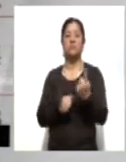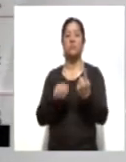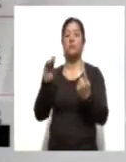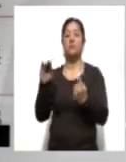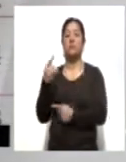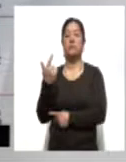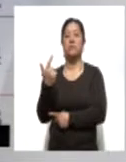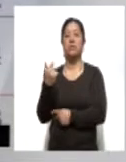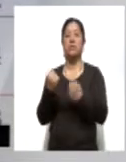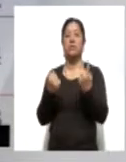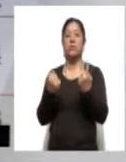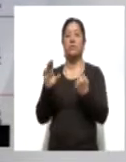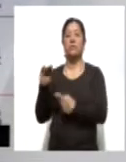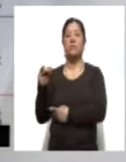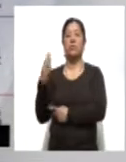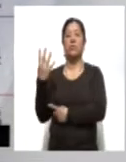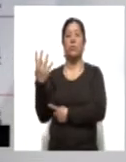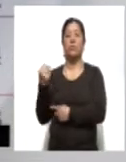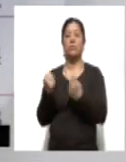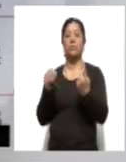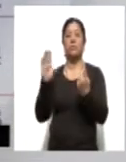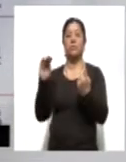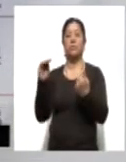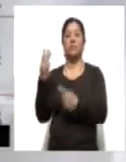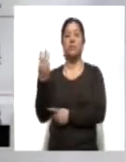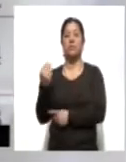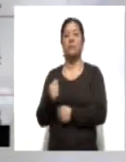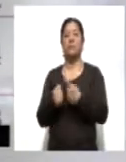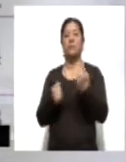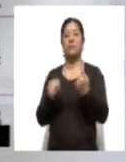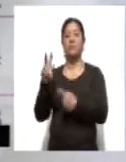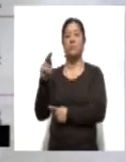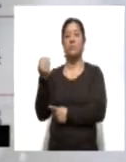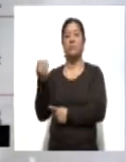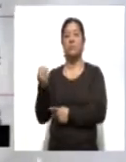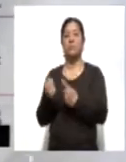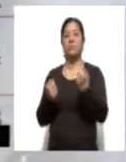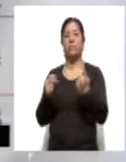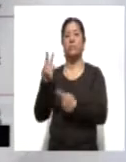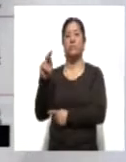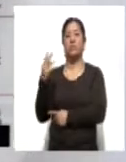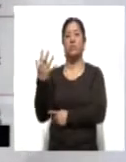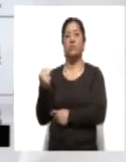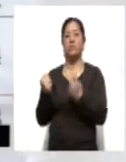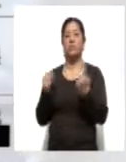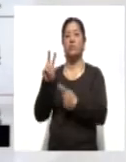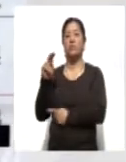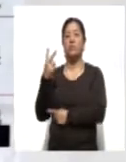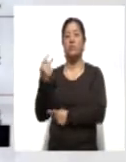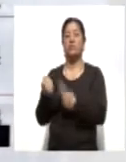97, Nanacamilpa 94, Terrenate 93, Ayometla 89, Guayotlipan 85, Tetlanocan